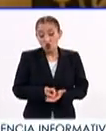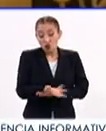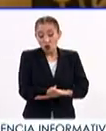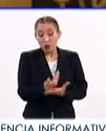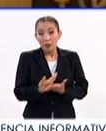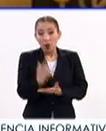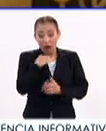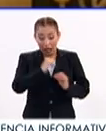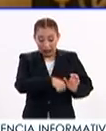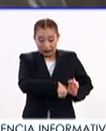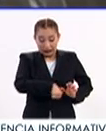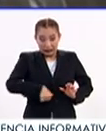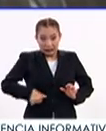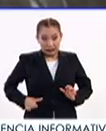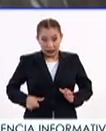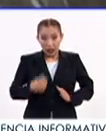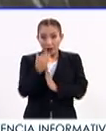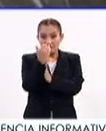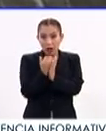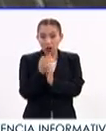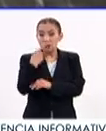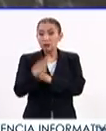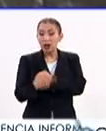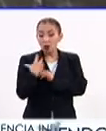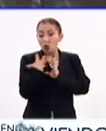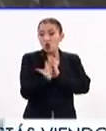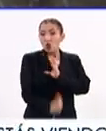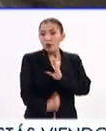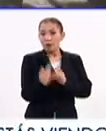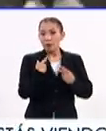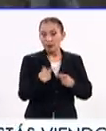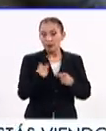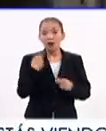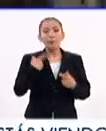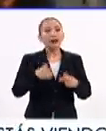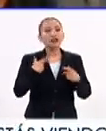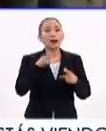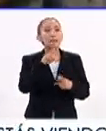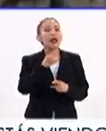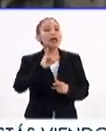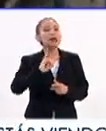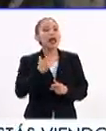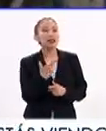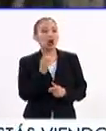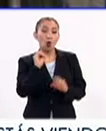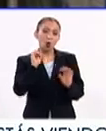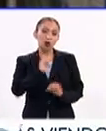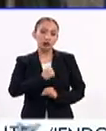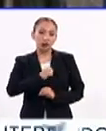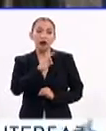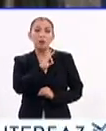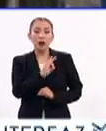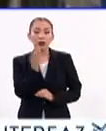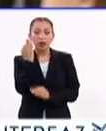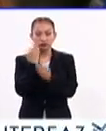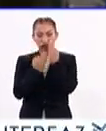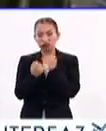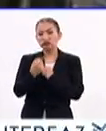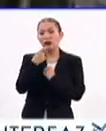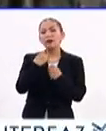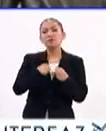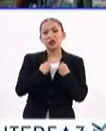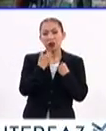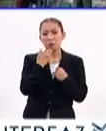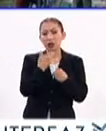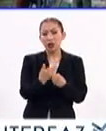a luz, una cesárea puede también reducir el riesgo de contagio. Una persona con VIH o SIDA puede tratarse y tener una